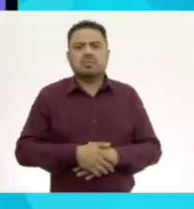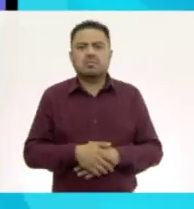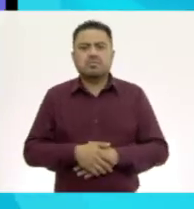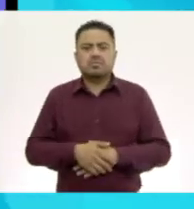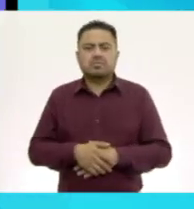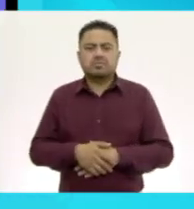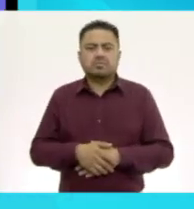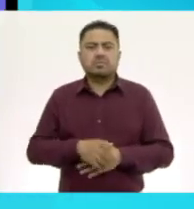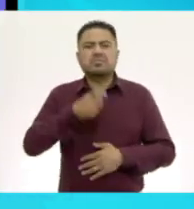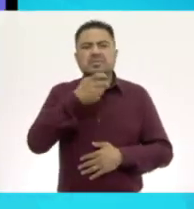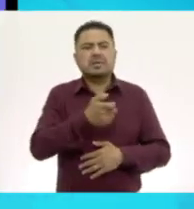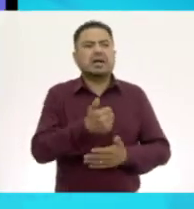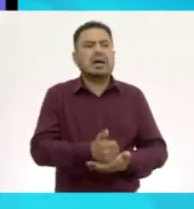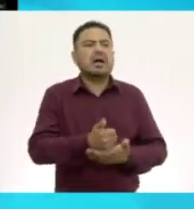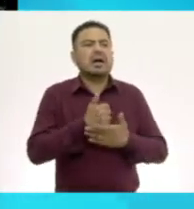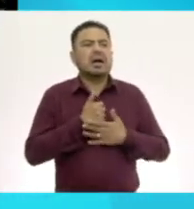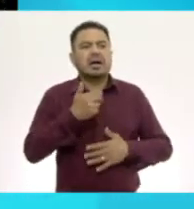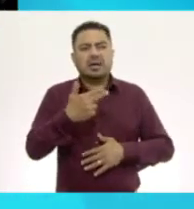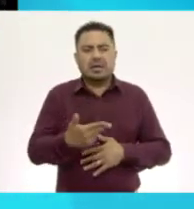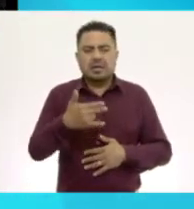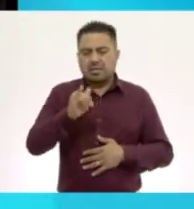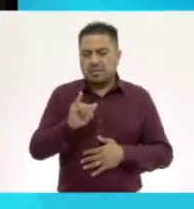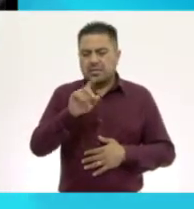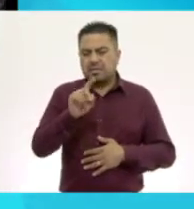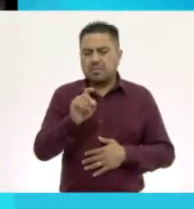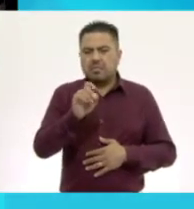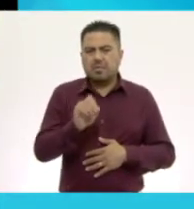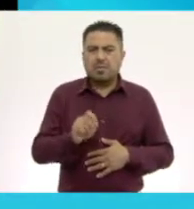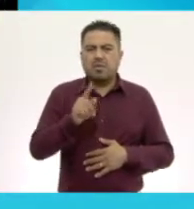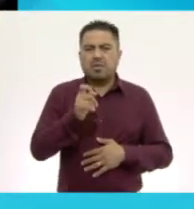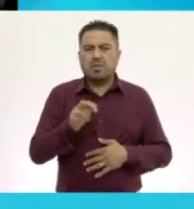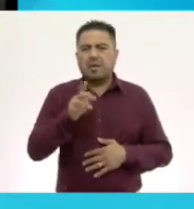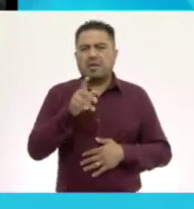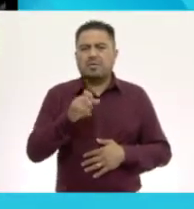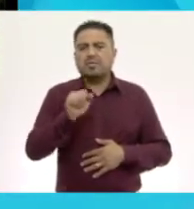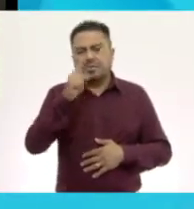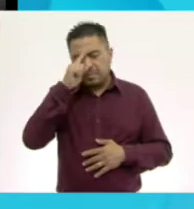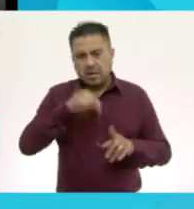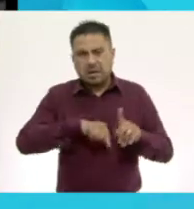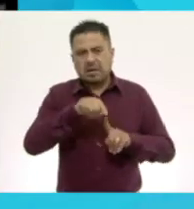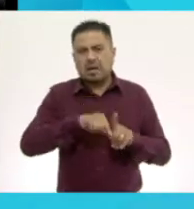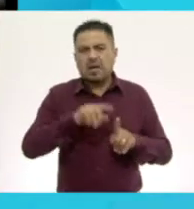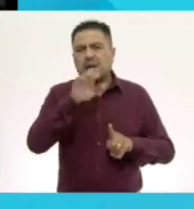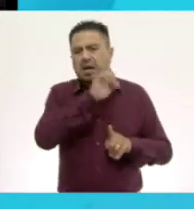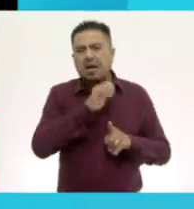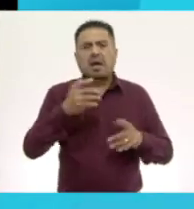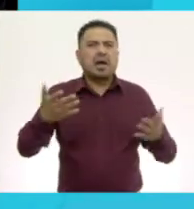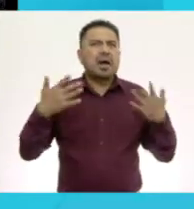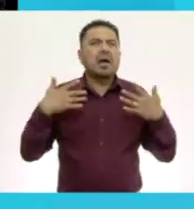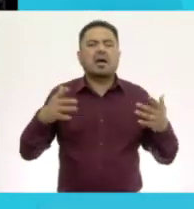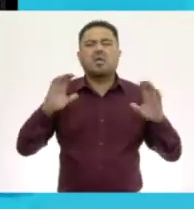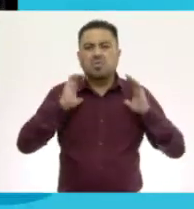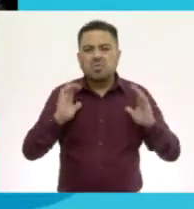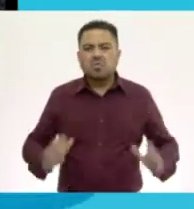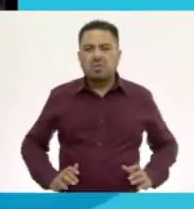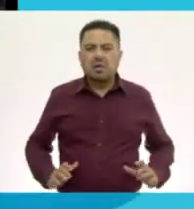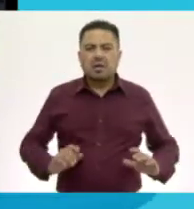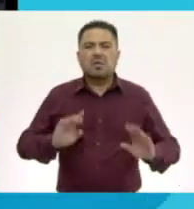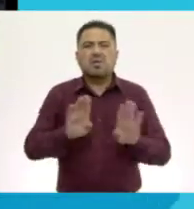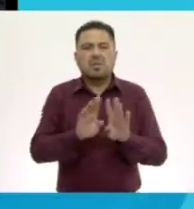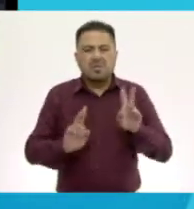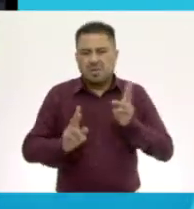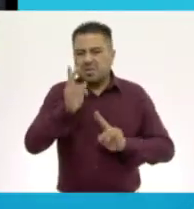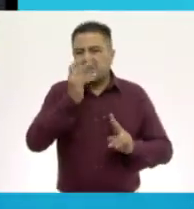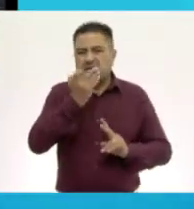La hipodermis nos ayuda a mantener la temperatura del cuerpo. De ahí nace el vello, como la raíz de las plantas.